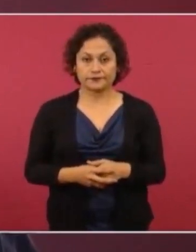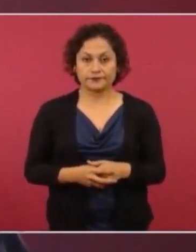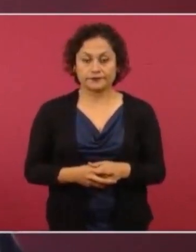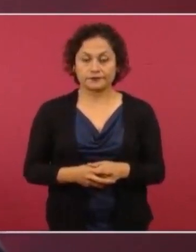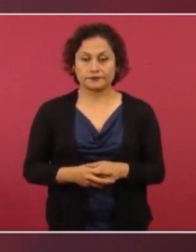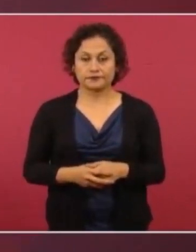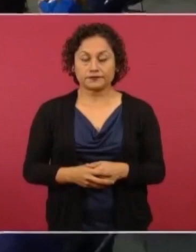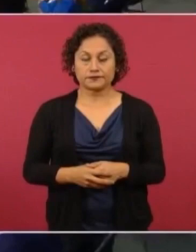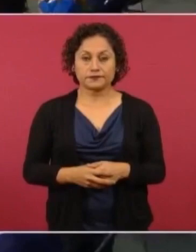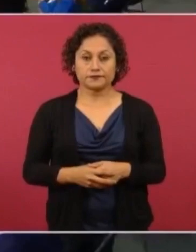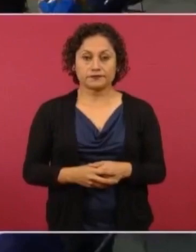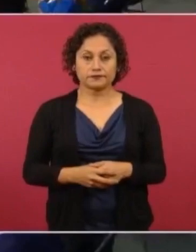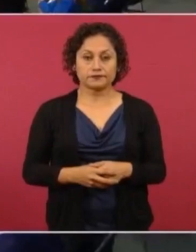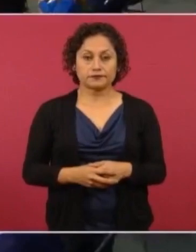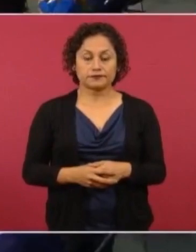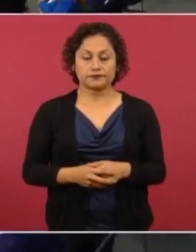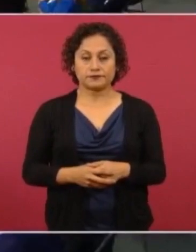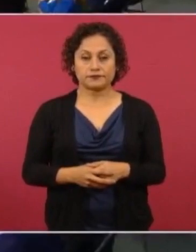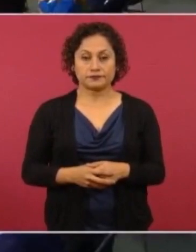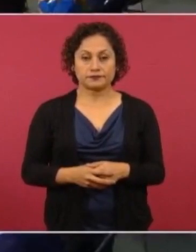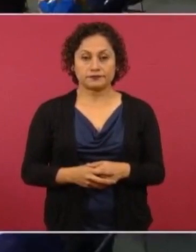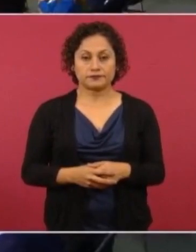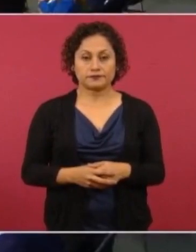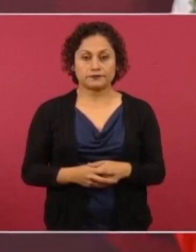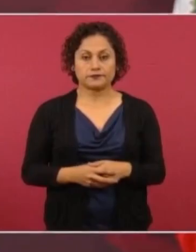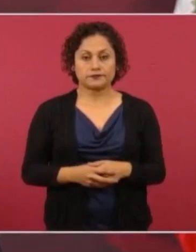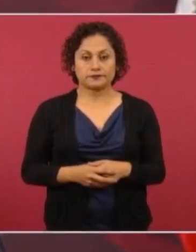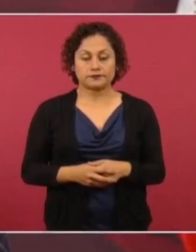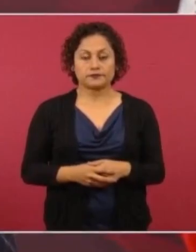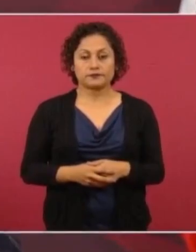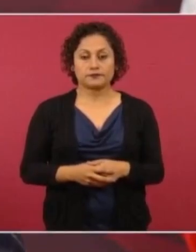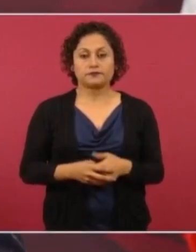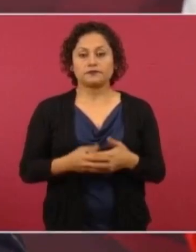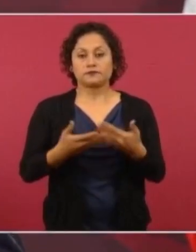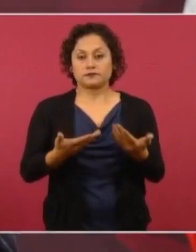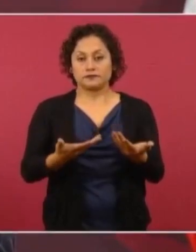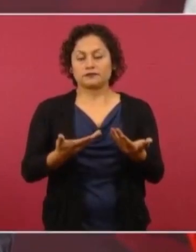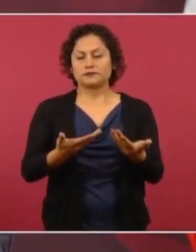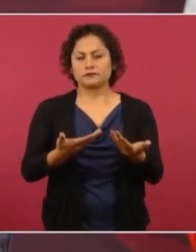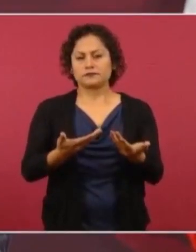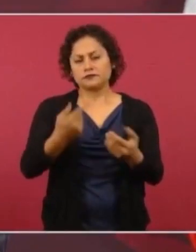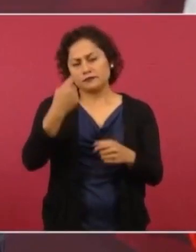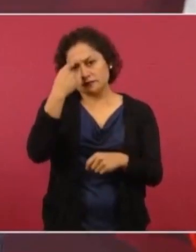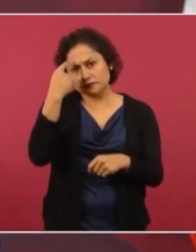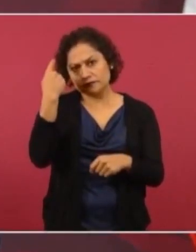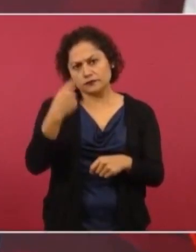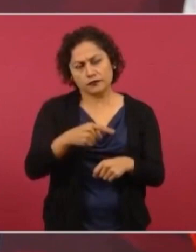apoyo a Estados Unidos para que